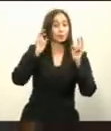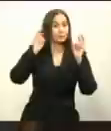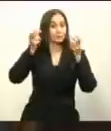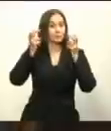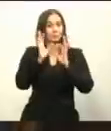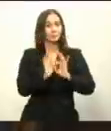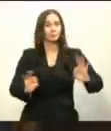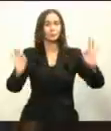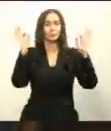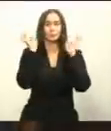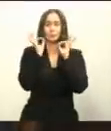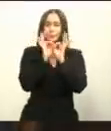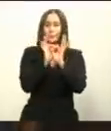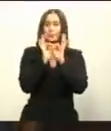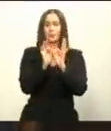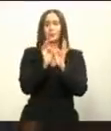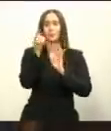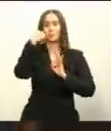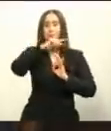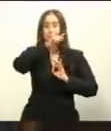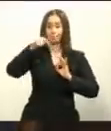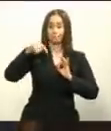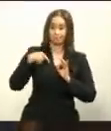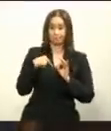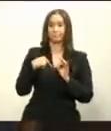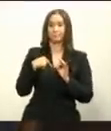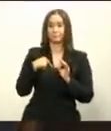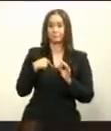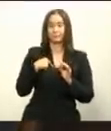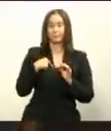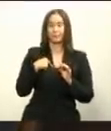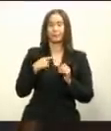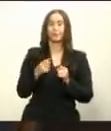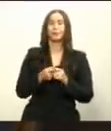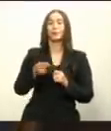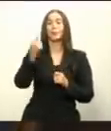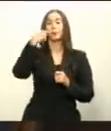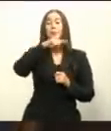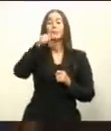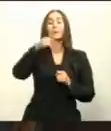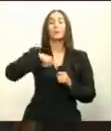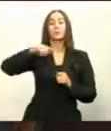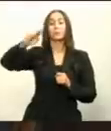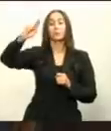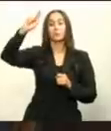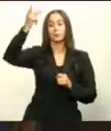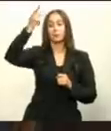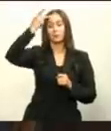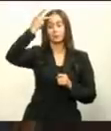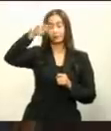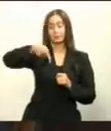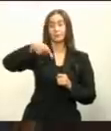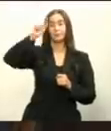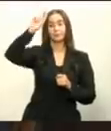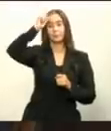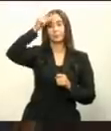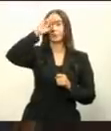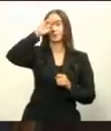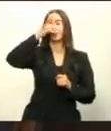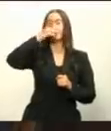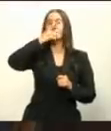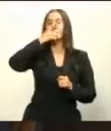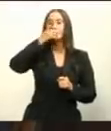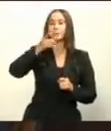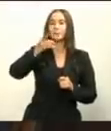fundamental para nosotros que es la política que el Gobierno de la República Dominicana tiene